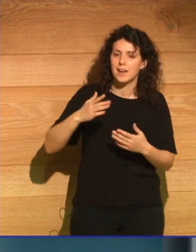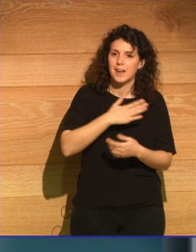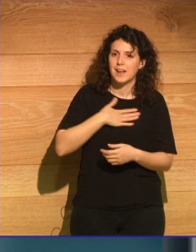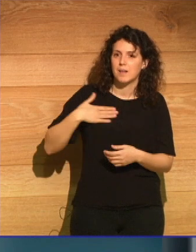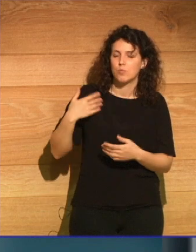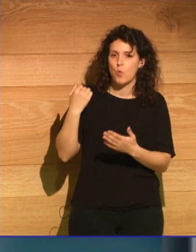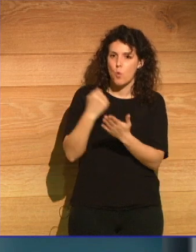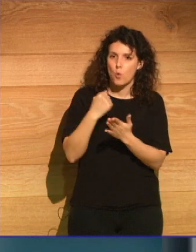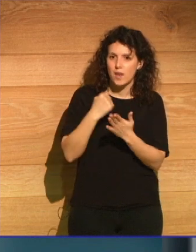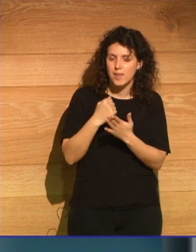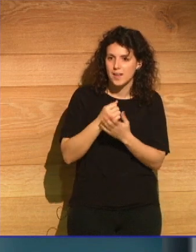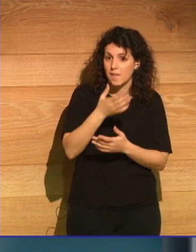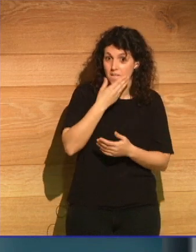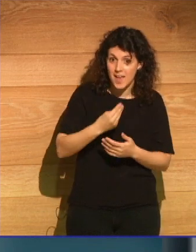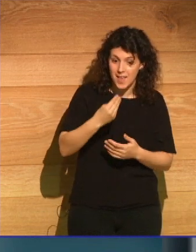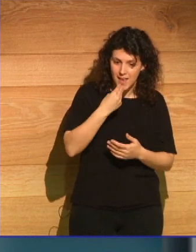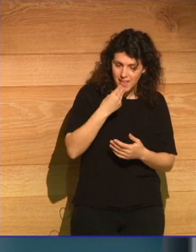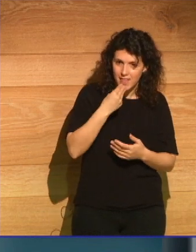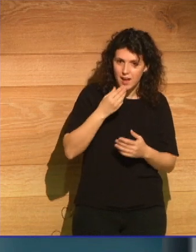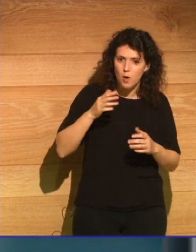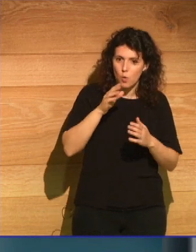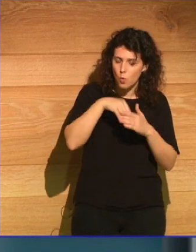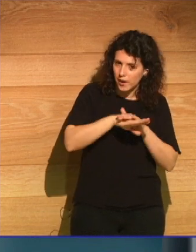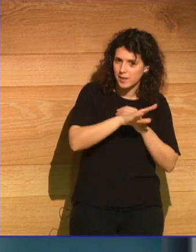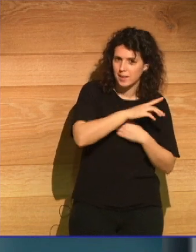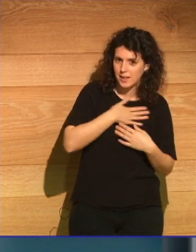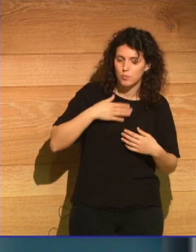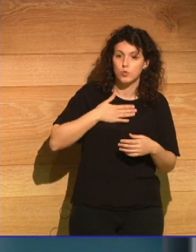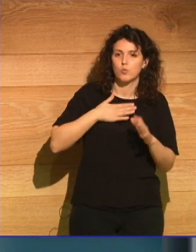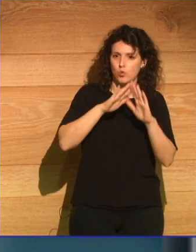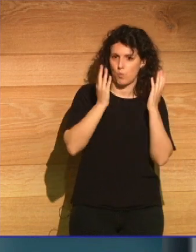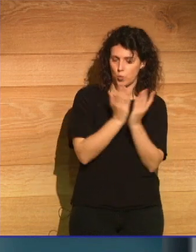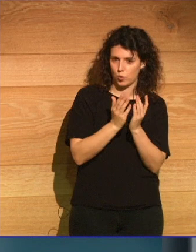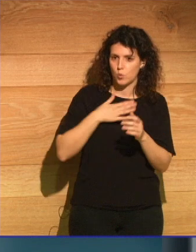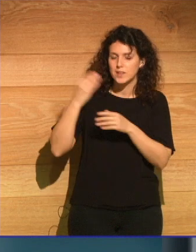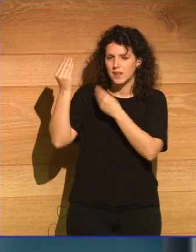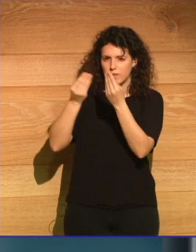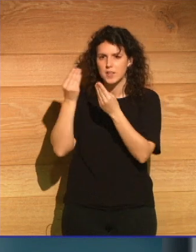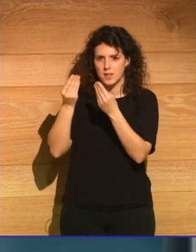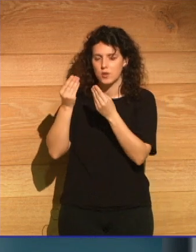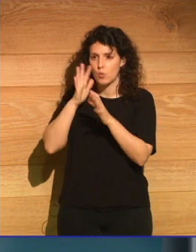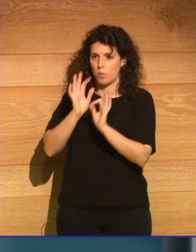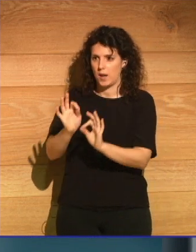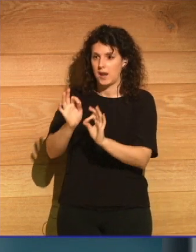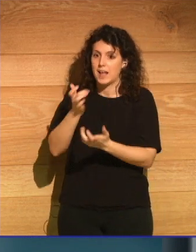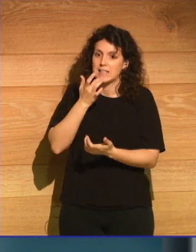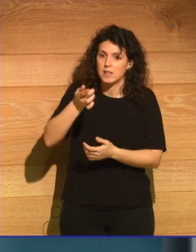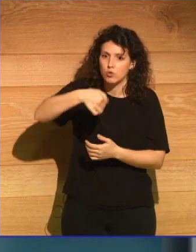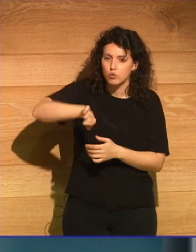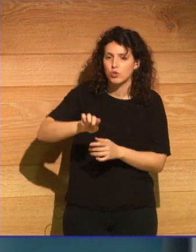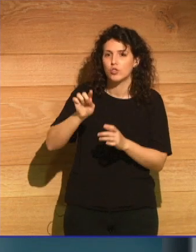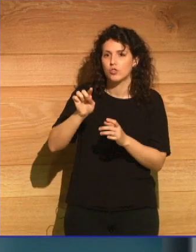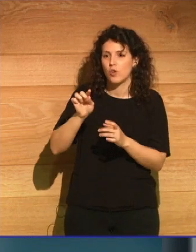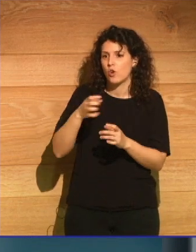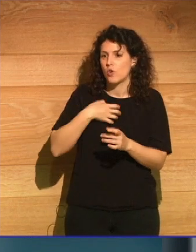pasmosa belleza que contiene nuestro mundo. Nuestras reflexiones peligran si no conseguimos ahuyentar